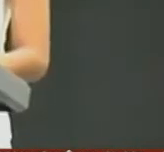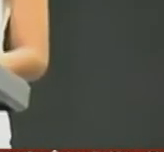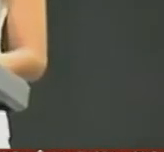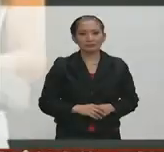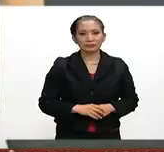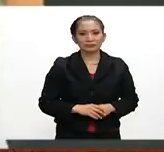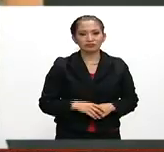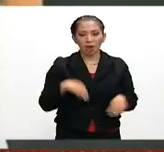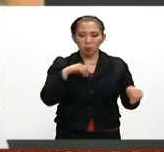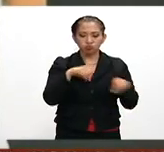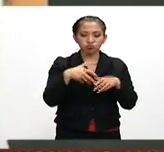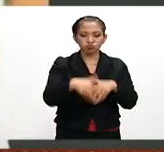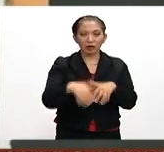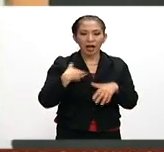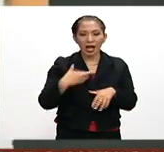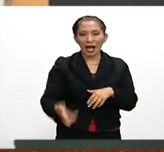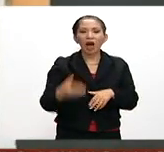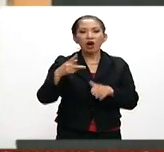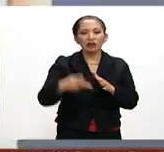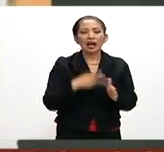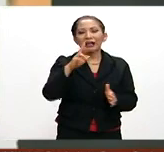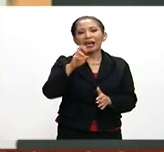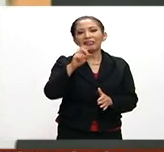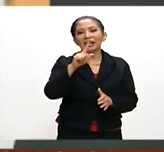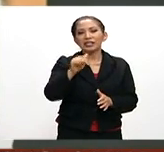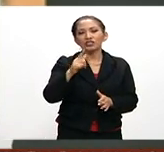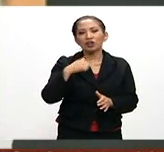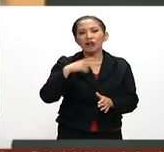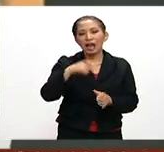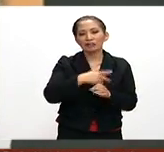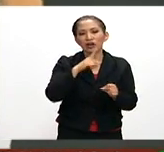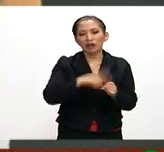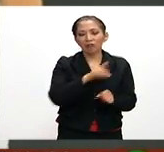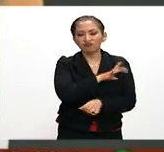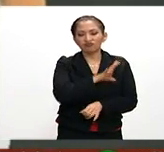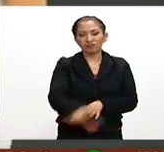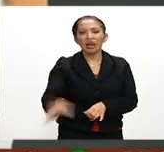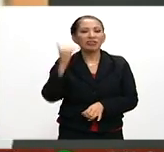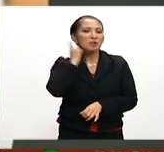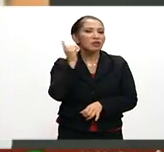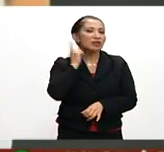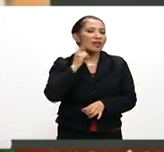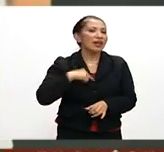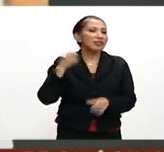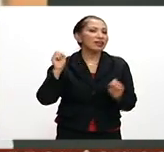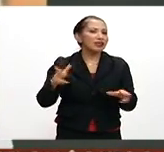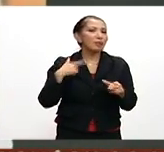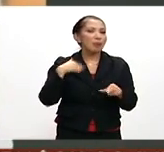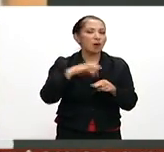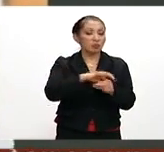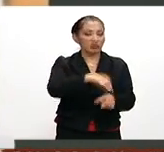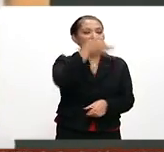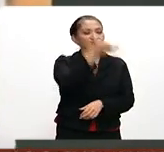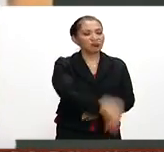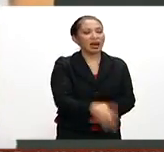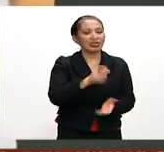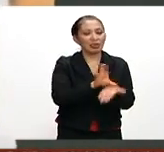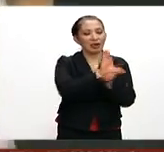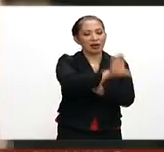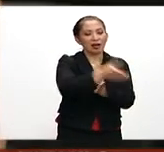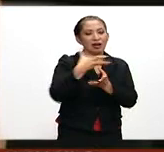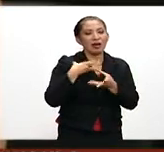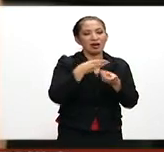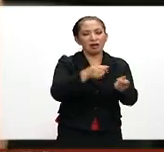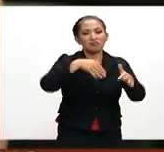El Movimiento de Regeneración Nacional expulsó a Raquel Sánchez Galicia, diputada local en Chiapas, por votar a favor del presupuesto de